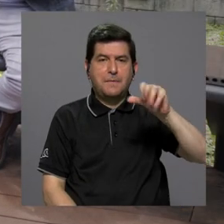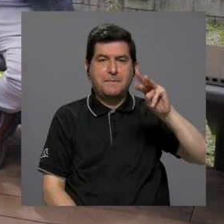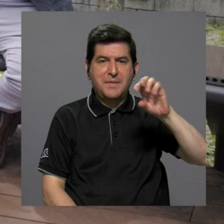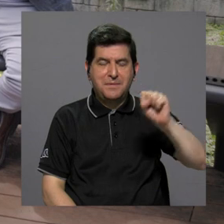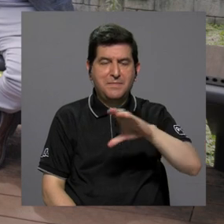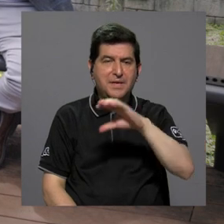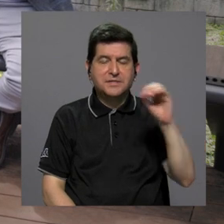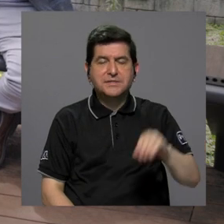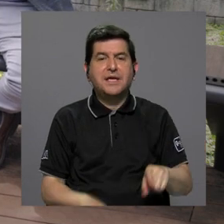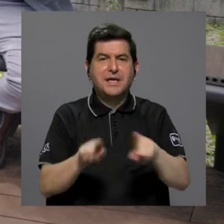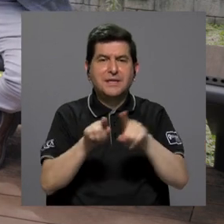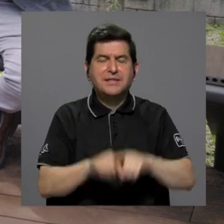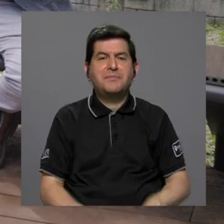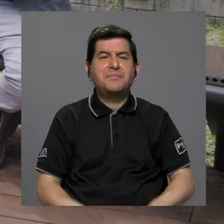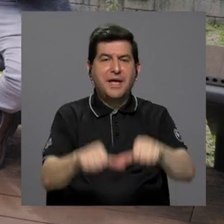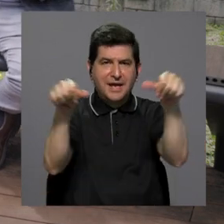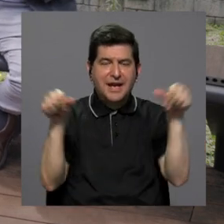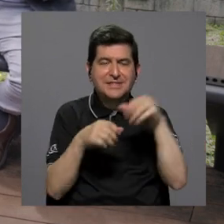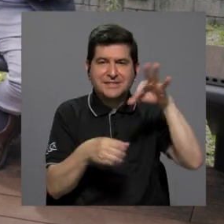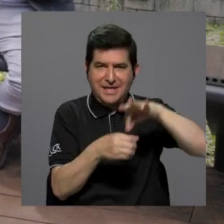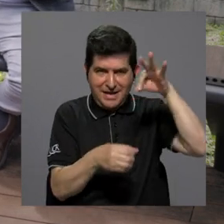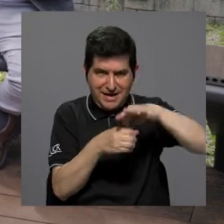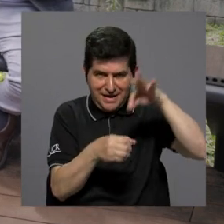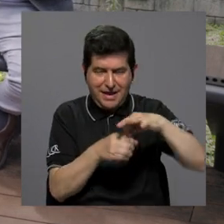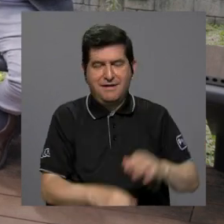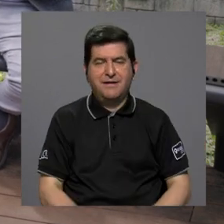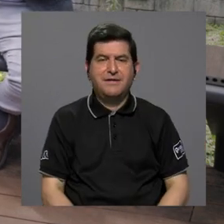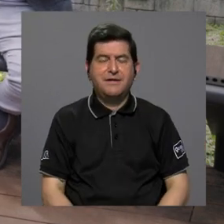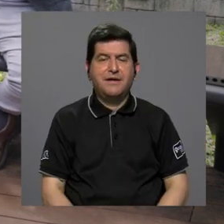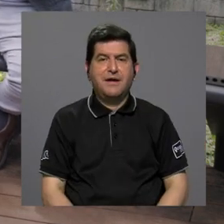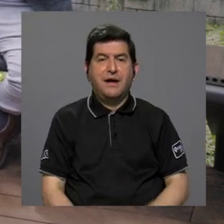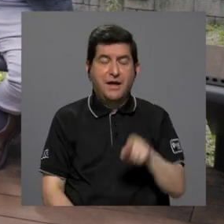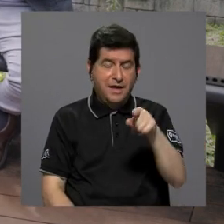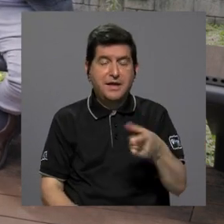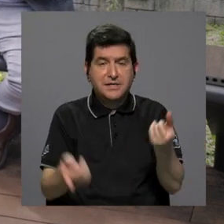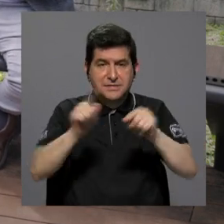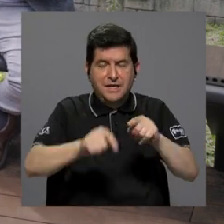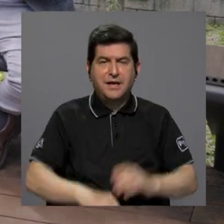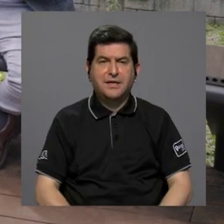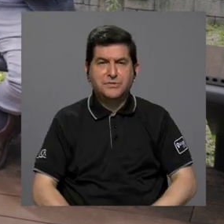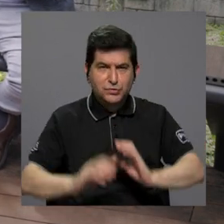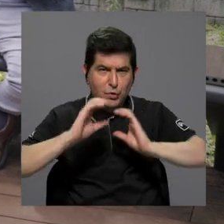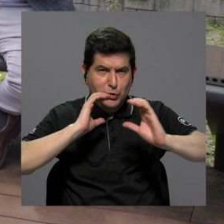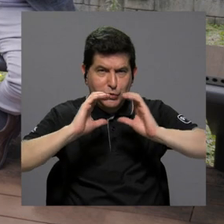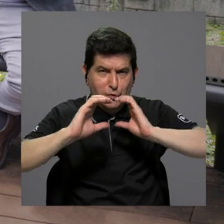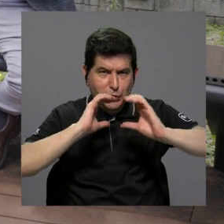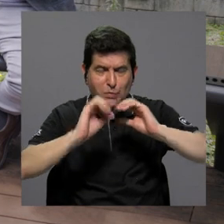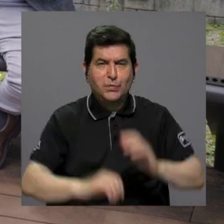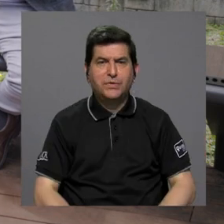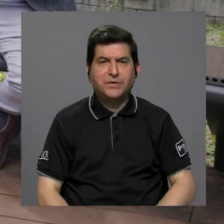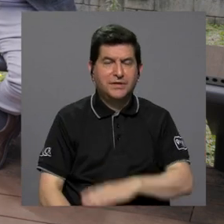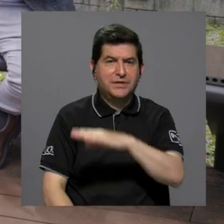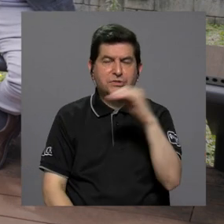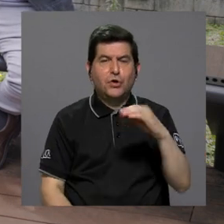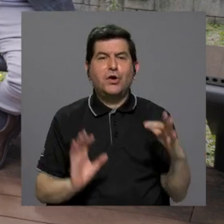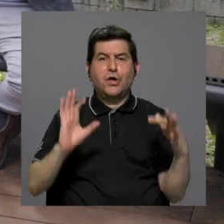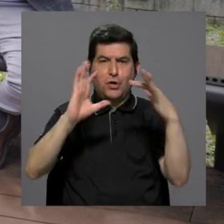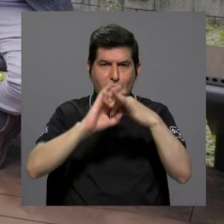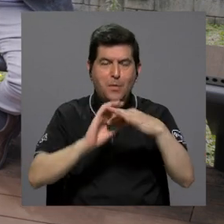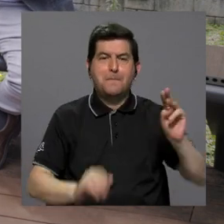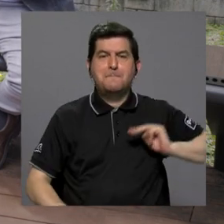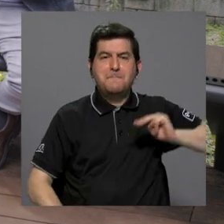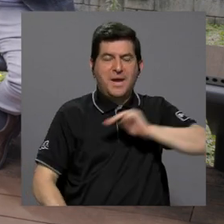y pimpas, que son las pymes del sector agropecuario, por medio de la interlocución y la